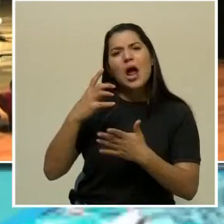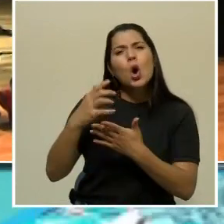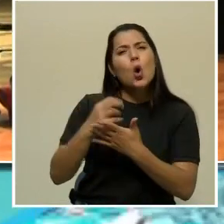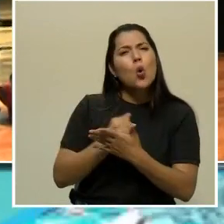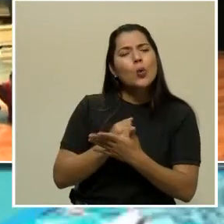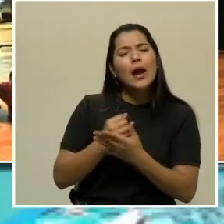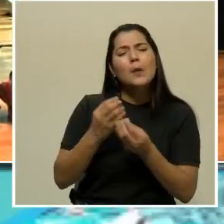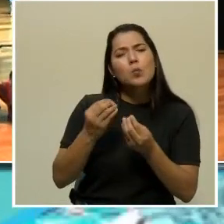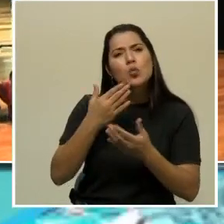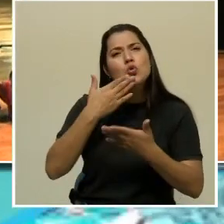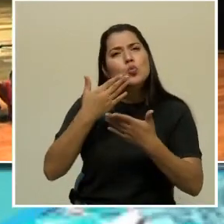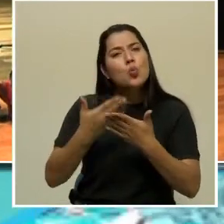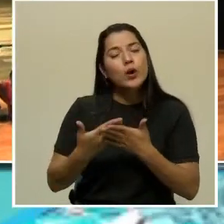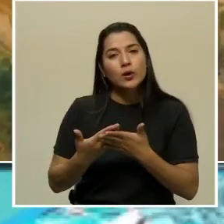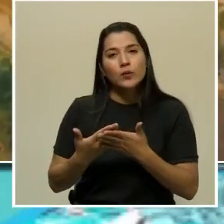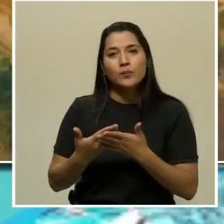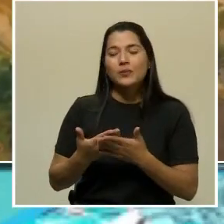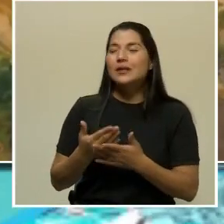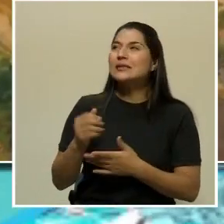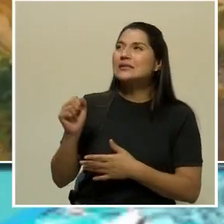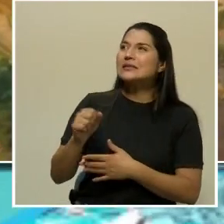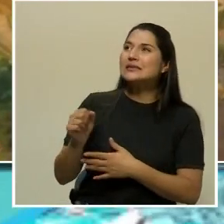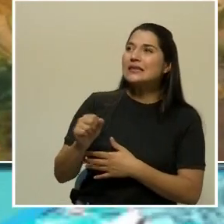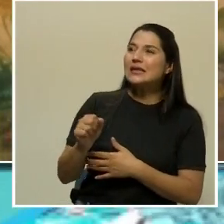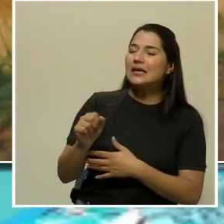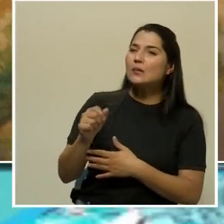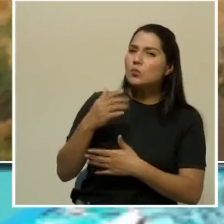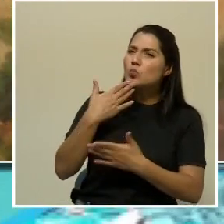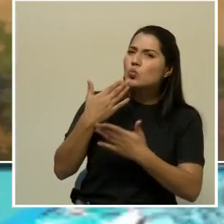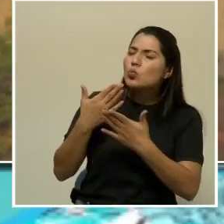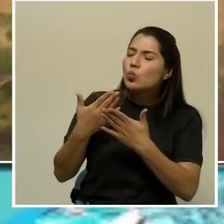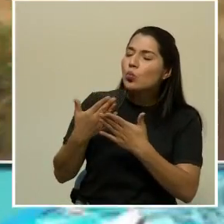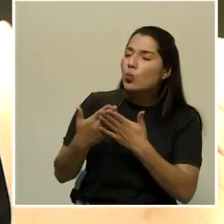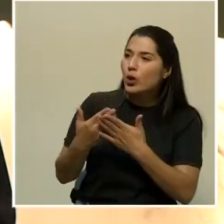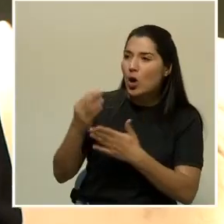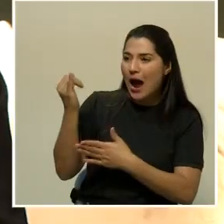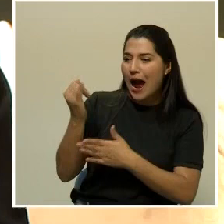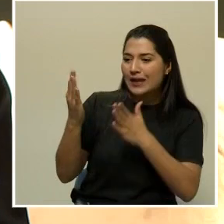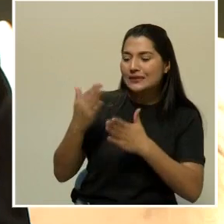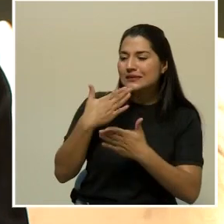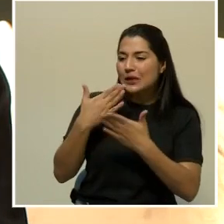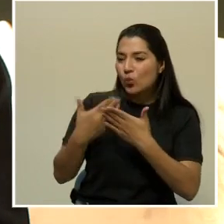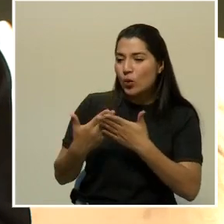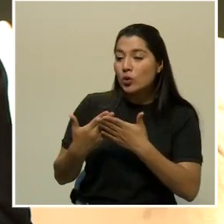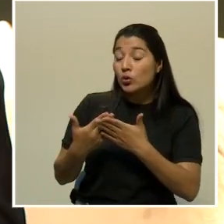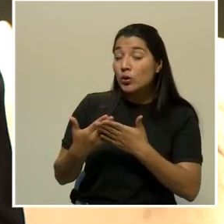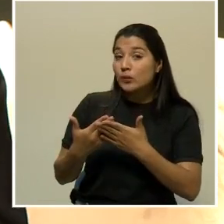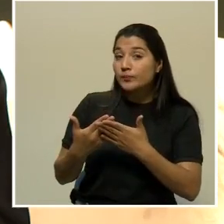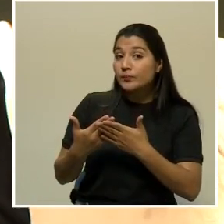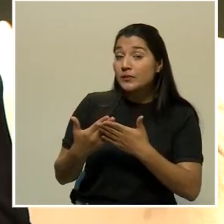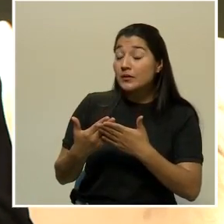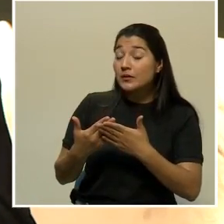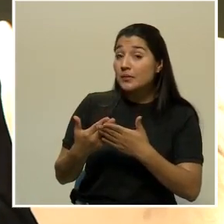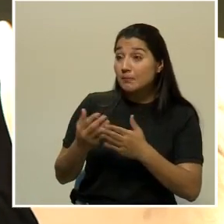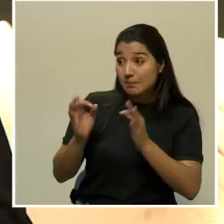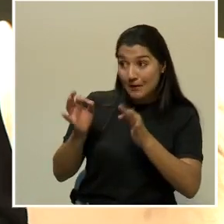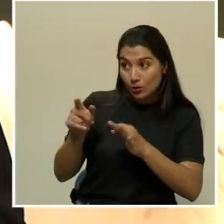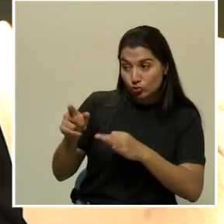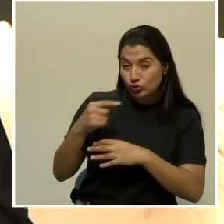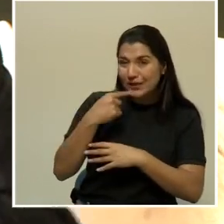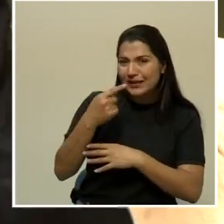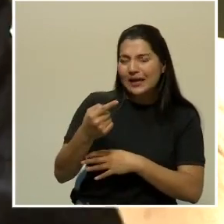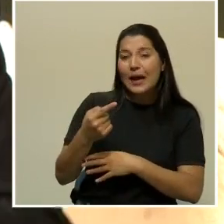esas cosas. No mide esas cosas y ese es otro aspecto que está muy bien que lo menciones, porque